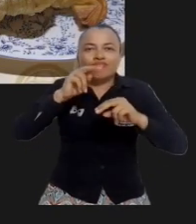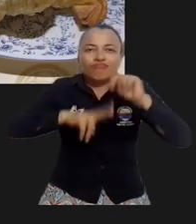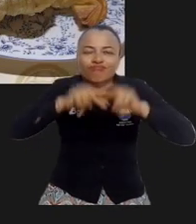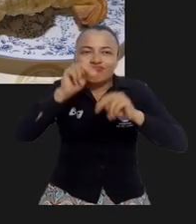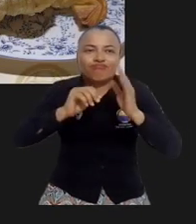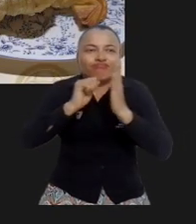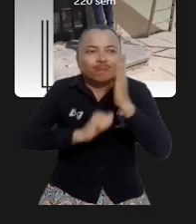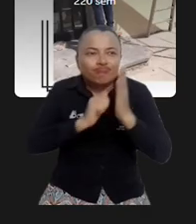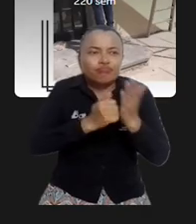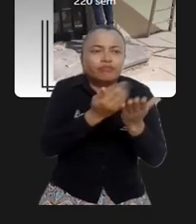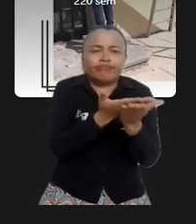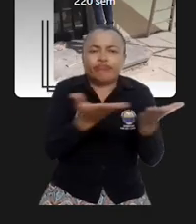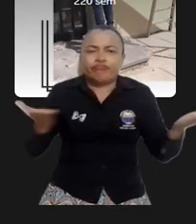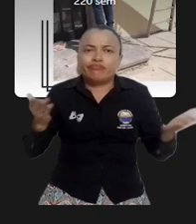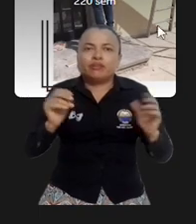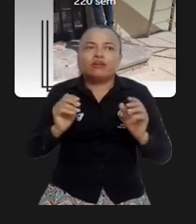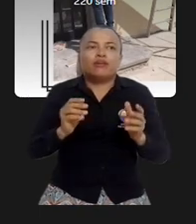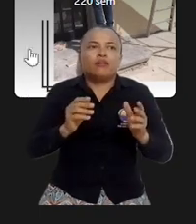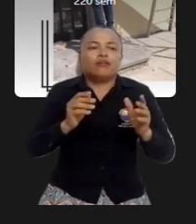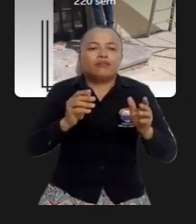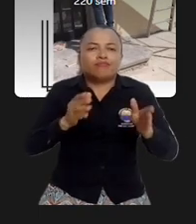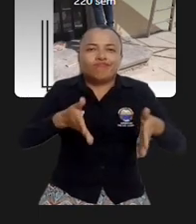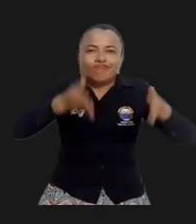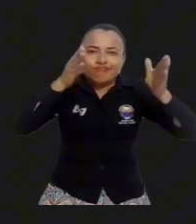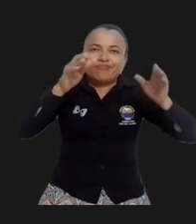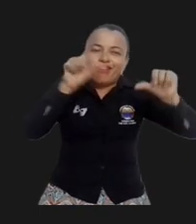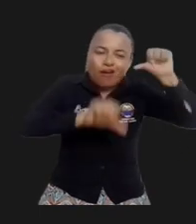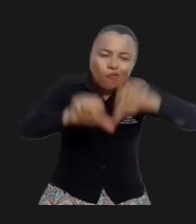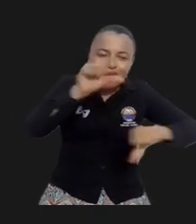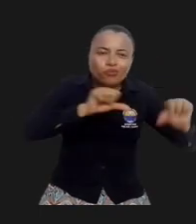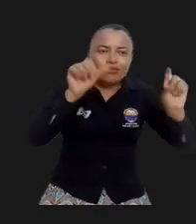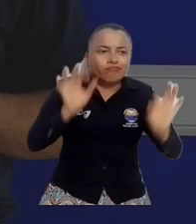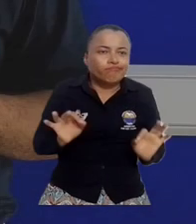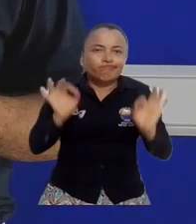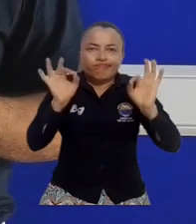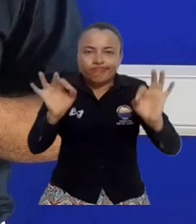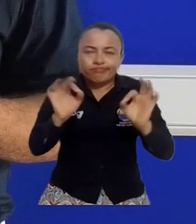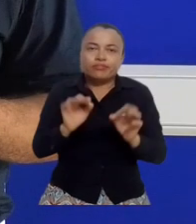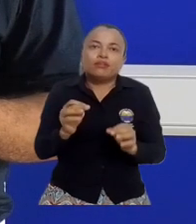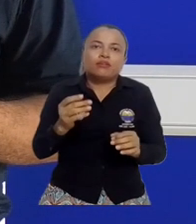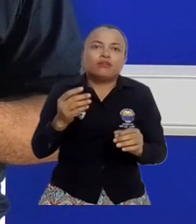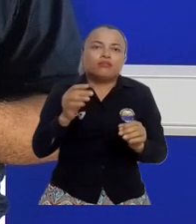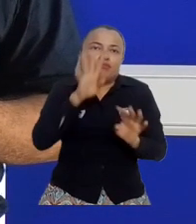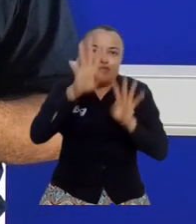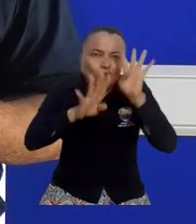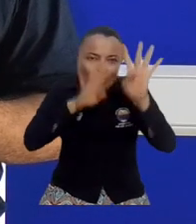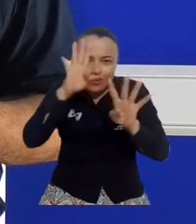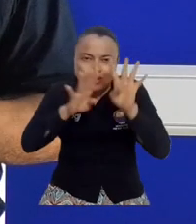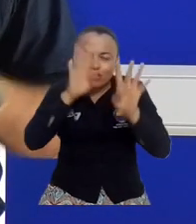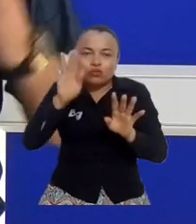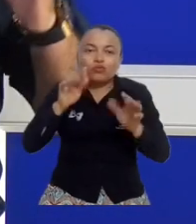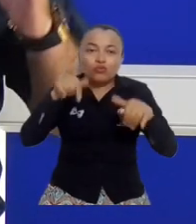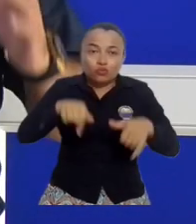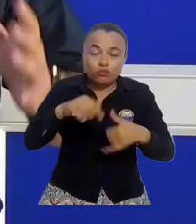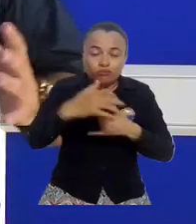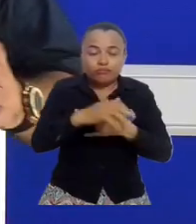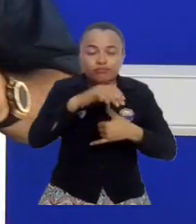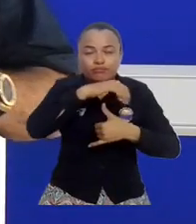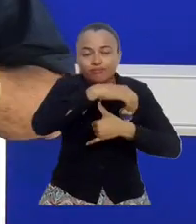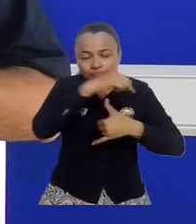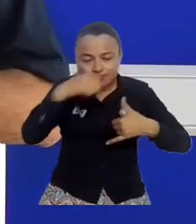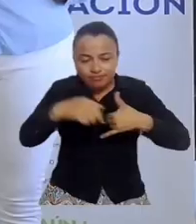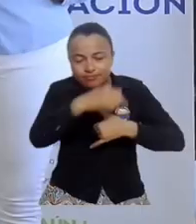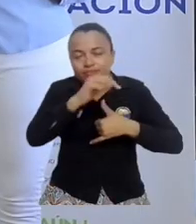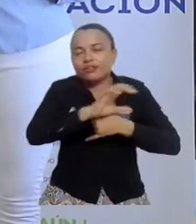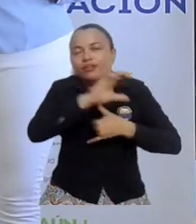infraestructura, laboratorios de primera categoría, son totalmente una innovación en la